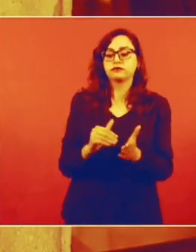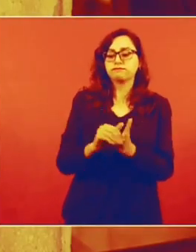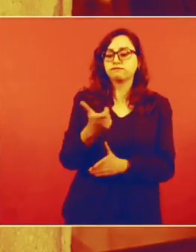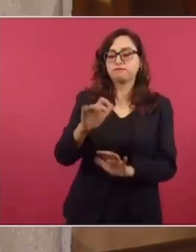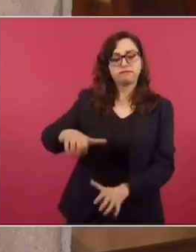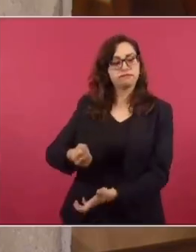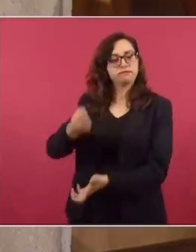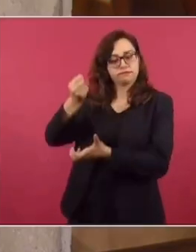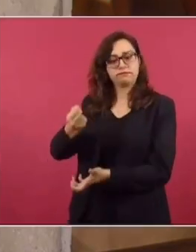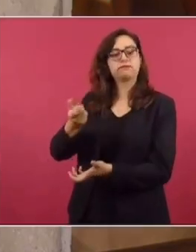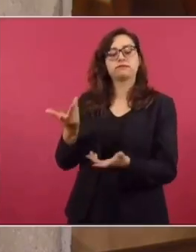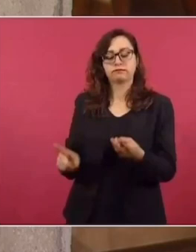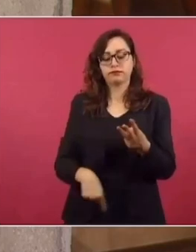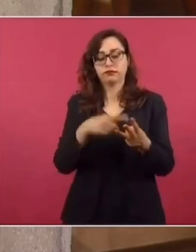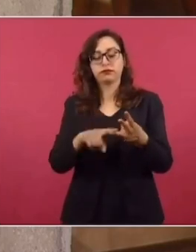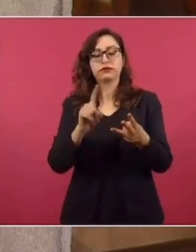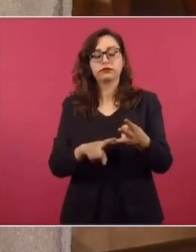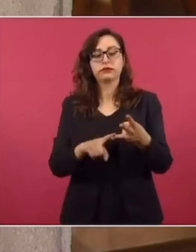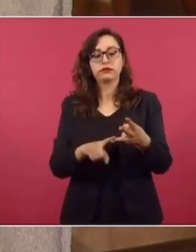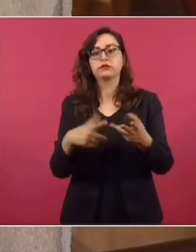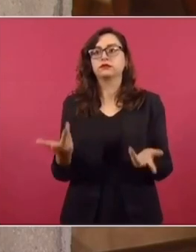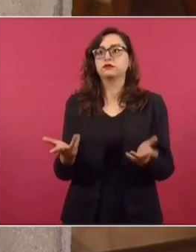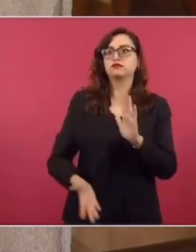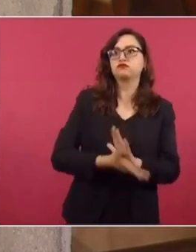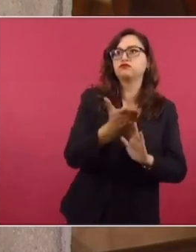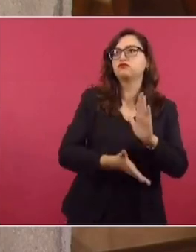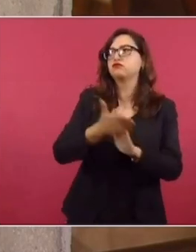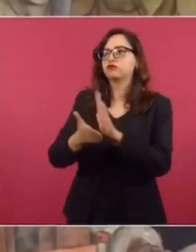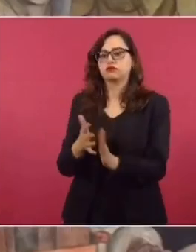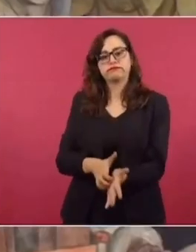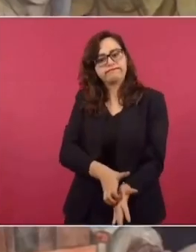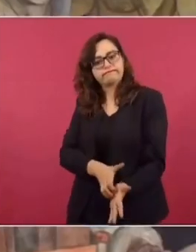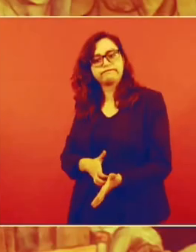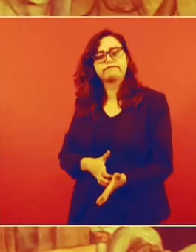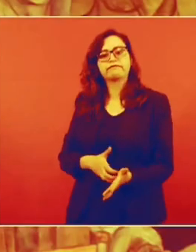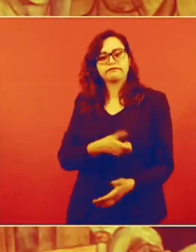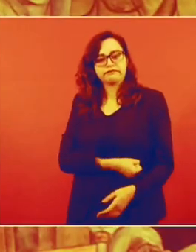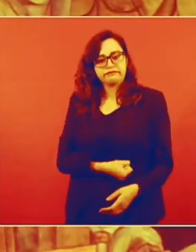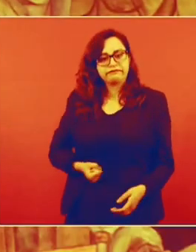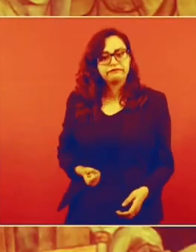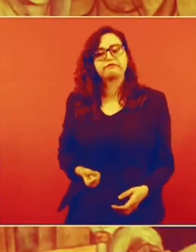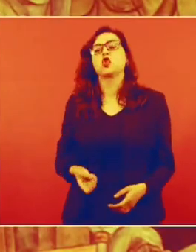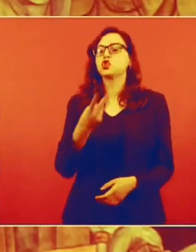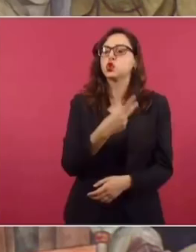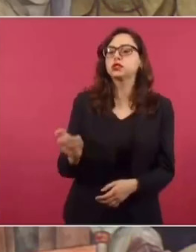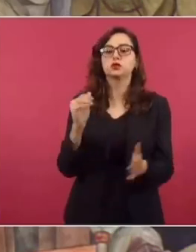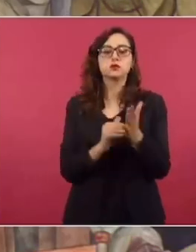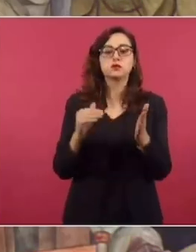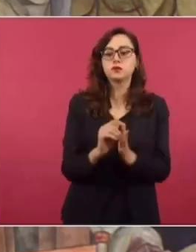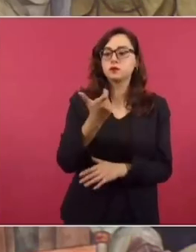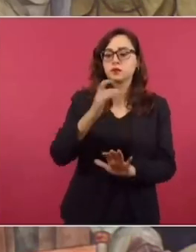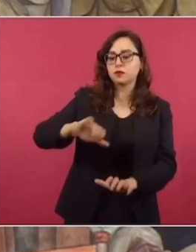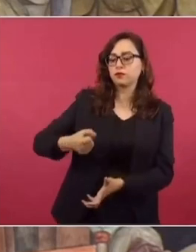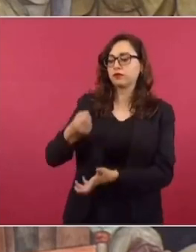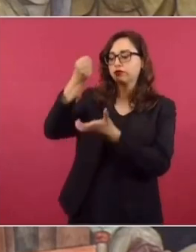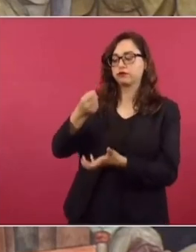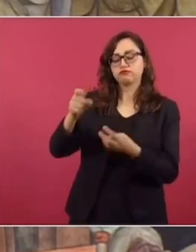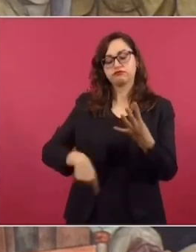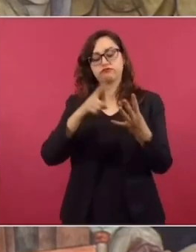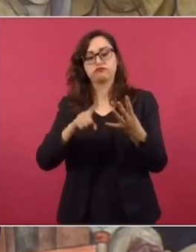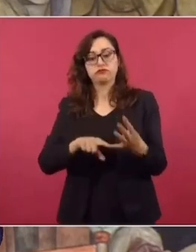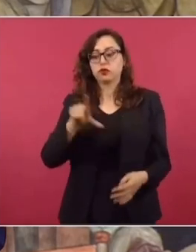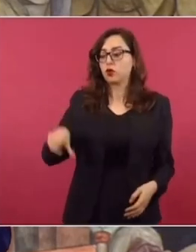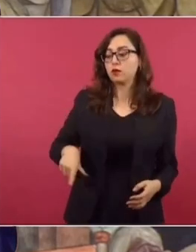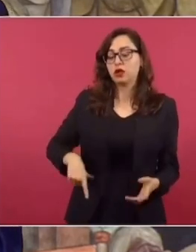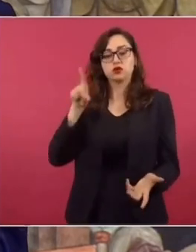millones de pesos. El ahorro en el costo de obras públicas nos ha permitido disponer de otros 200 mil millones de pesos. Y el plan de austeridad republicana,